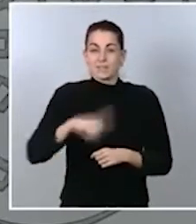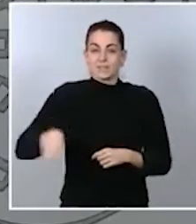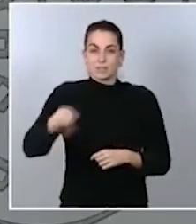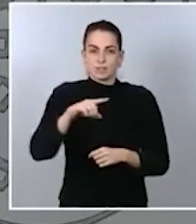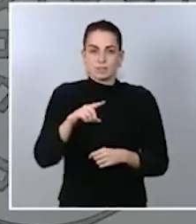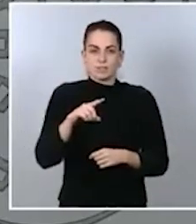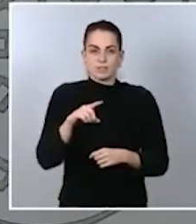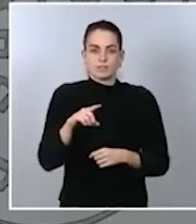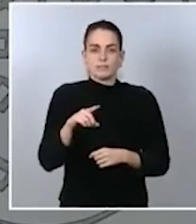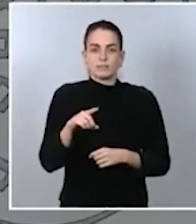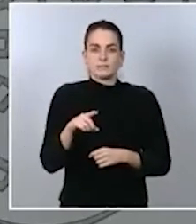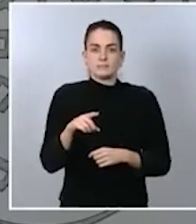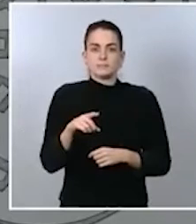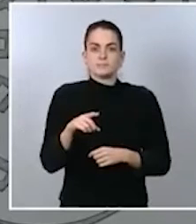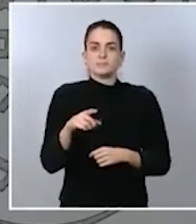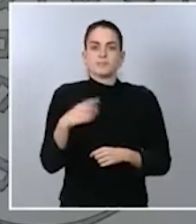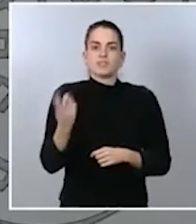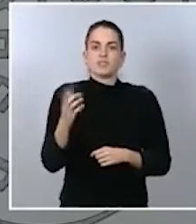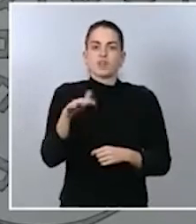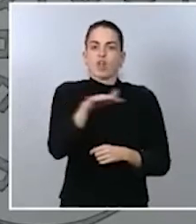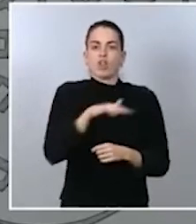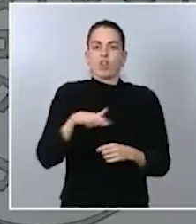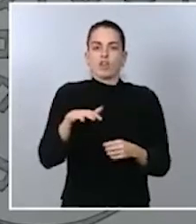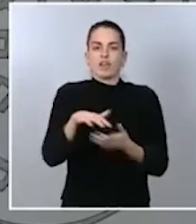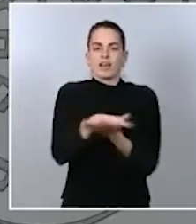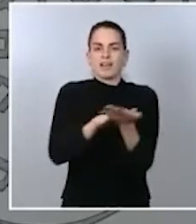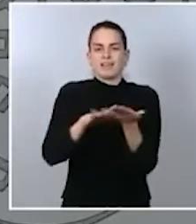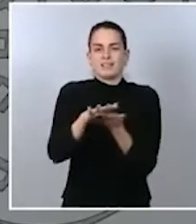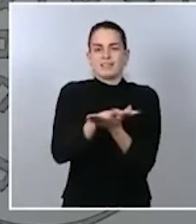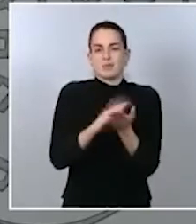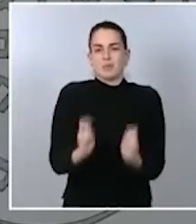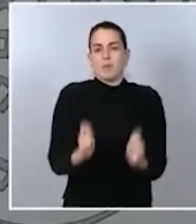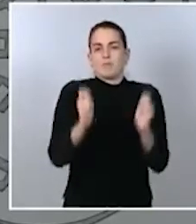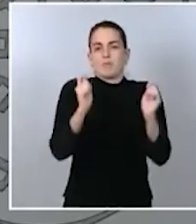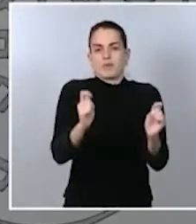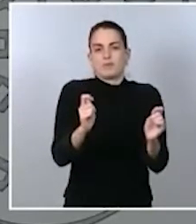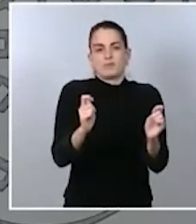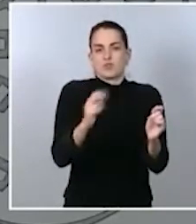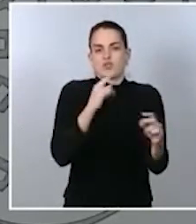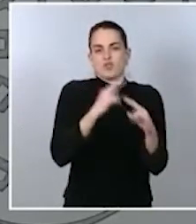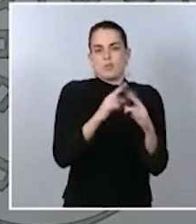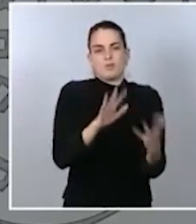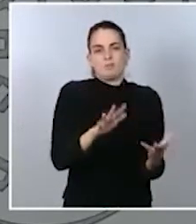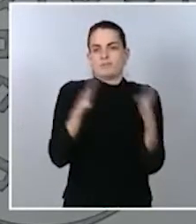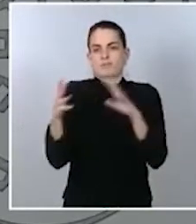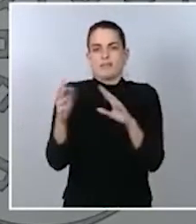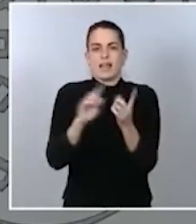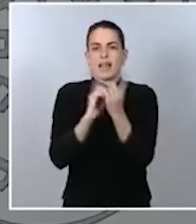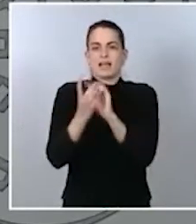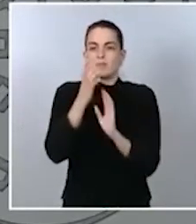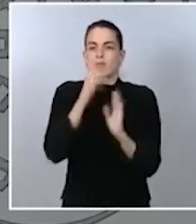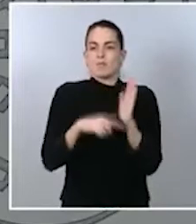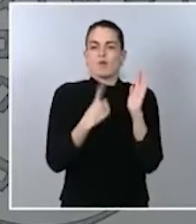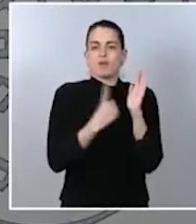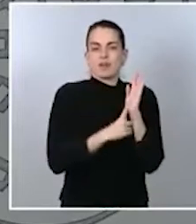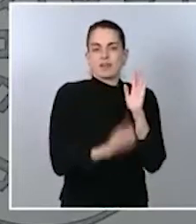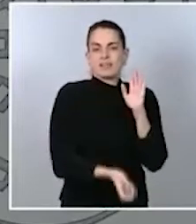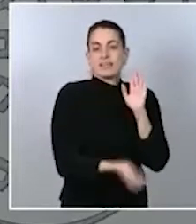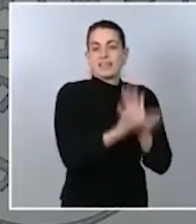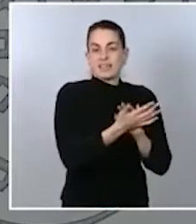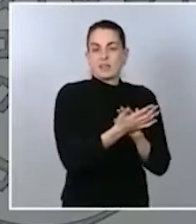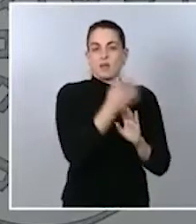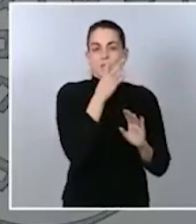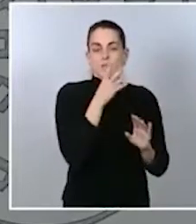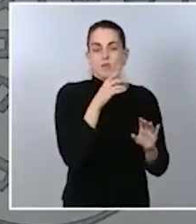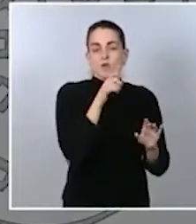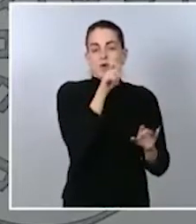de zona catastrófica se cambió la denominación a raíz de una ley, concretamente del Ejecutivo anterior,